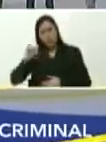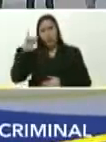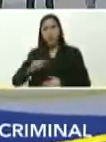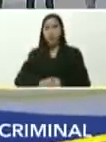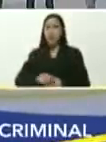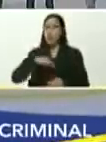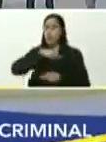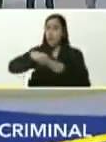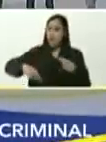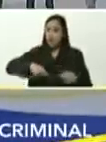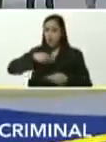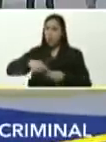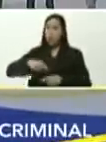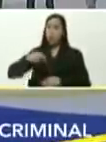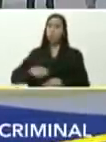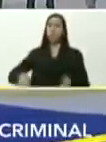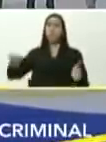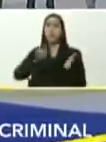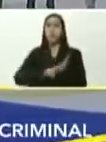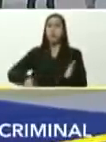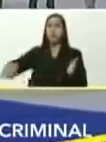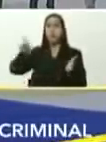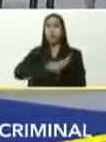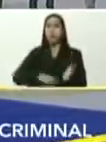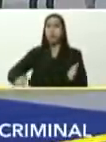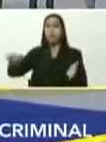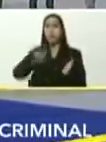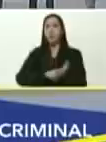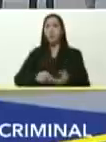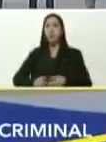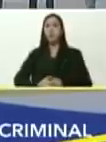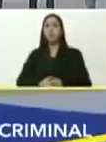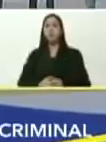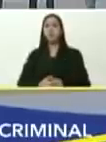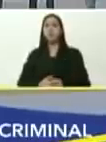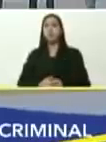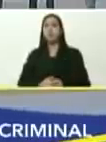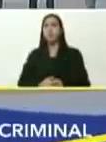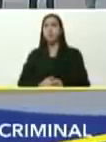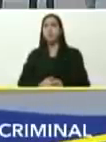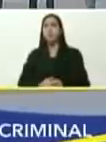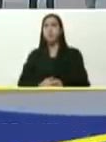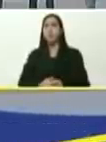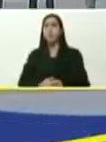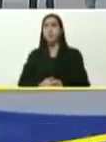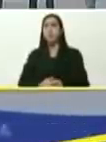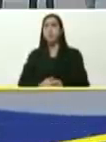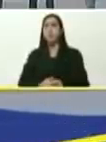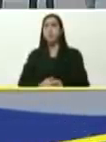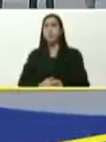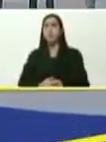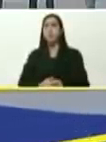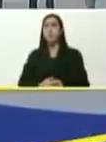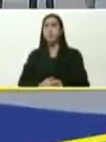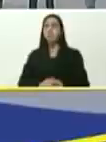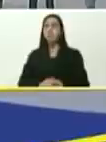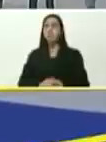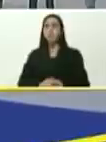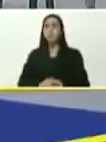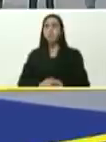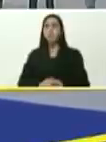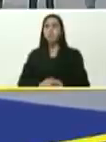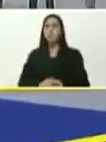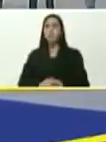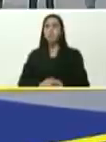revolución, si hay solución, en revolución, solo hay solución, en revolución,